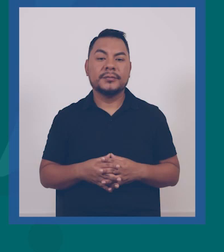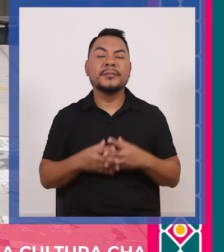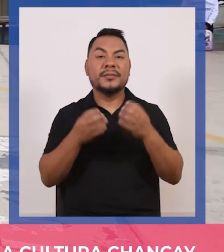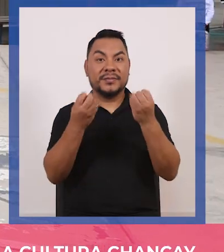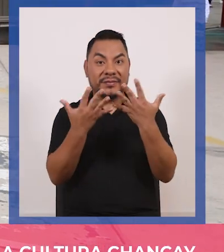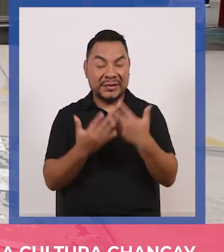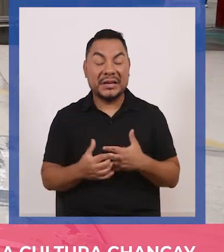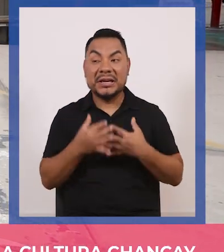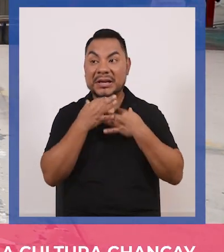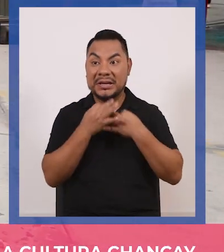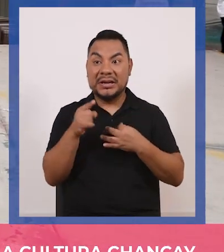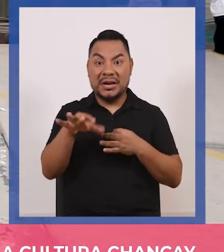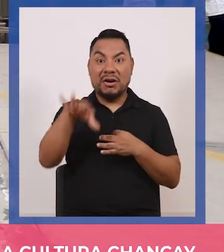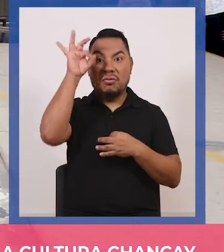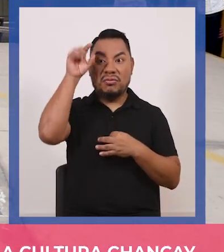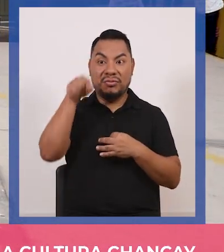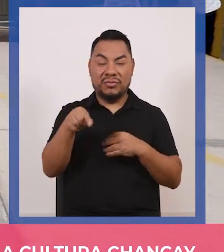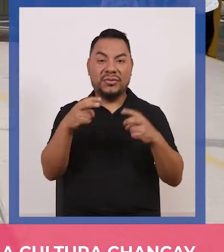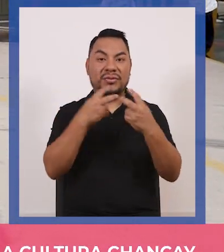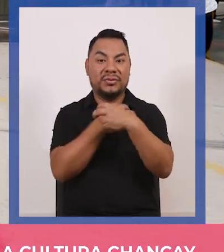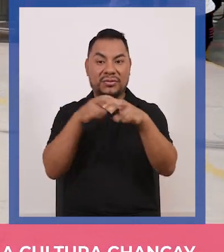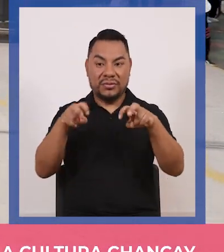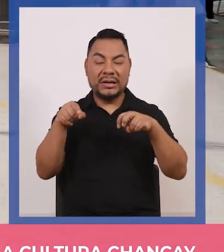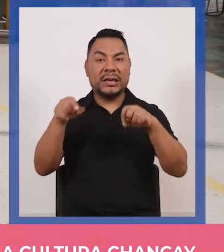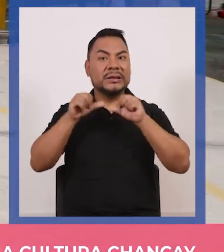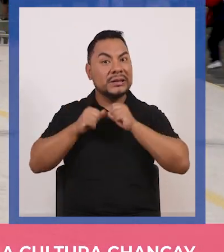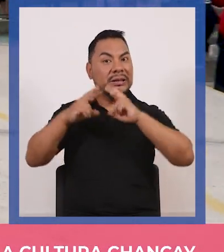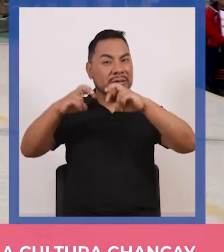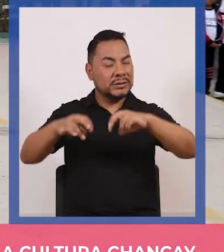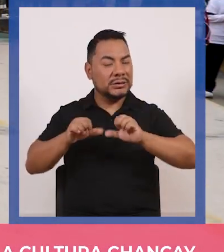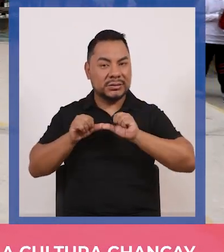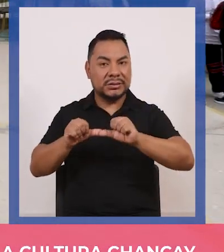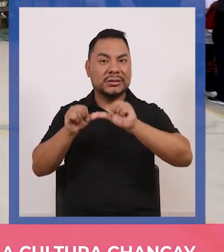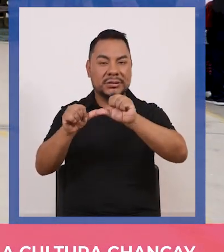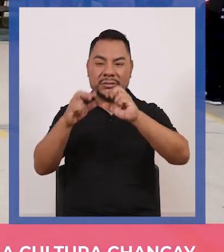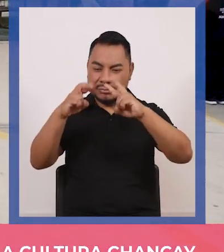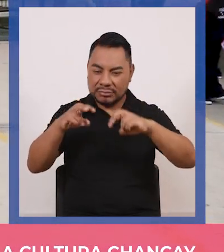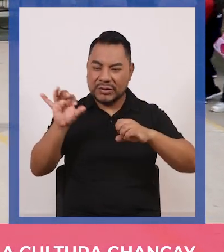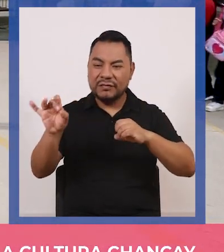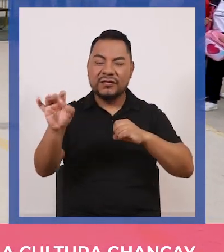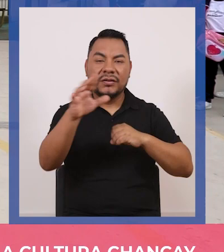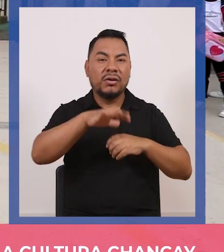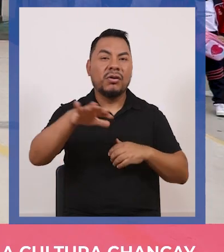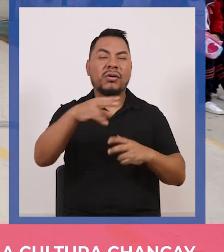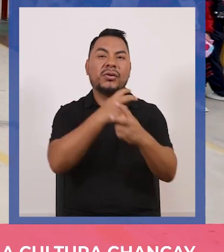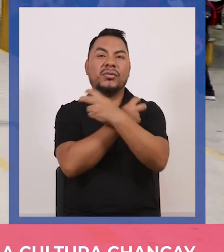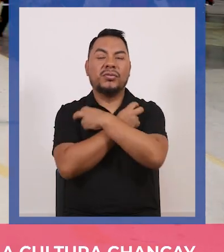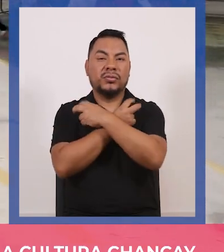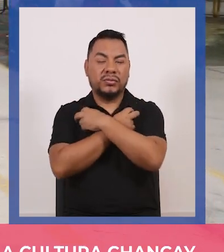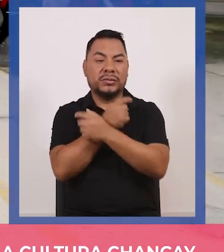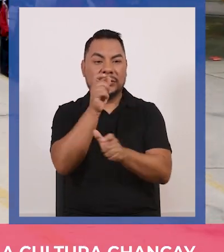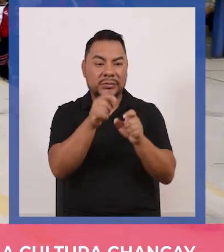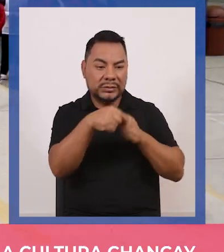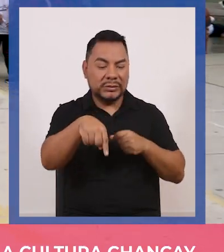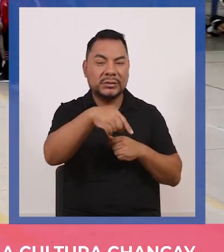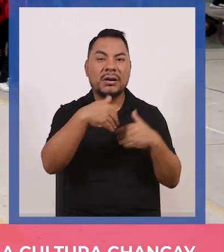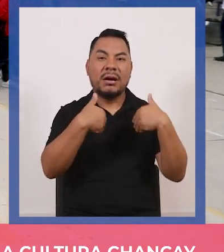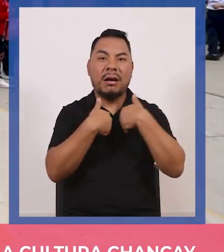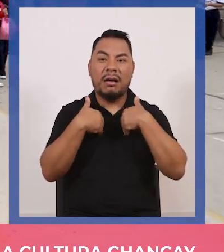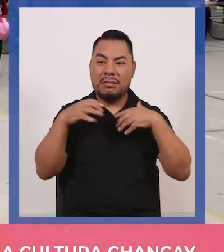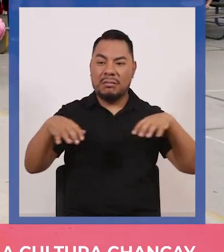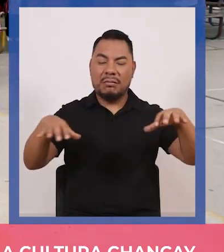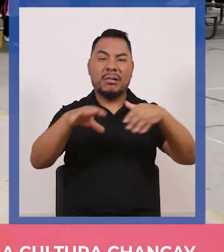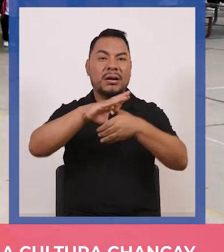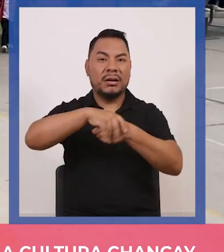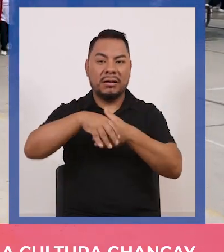muy bien que interesante descubrimiento van a continuar las investigaciones y los análisis en restos humanos animales